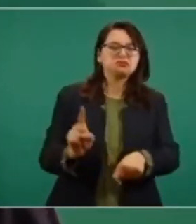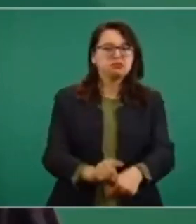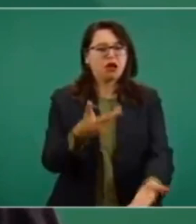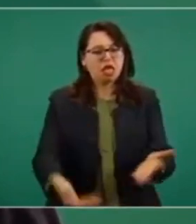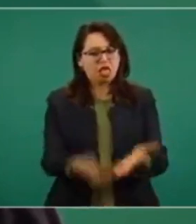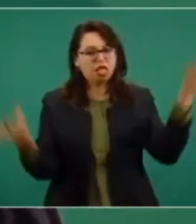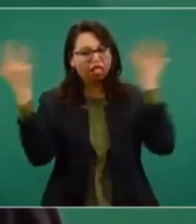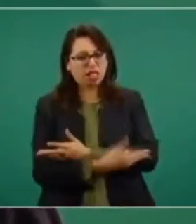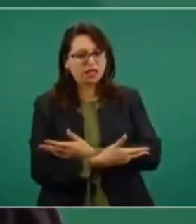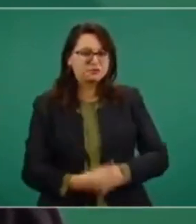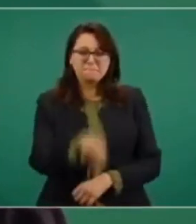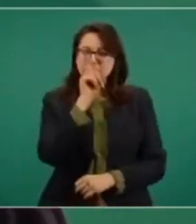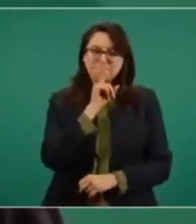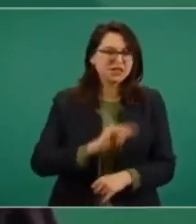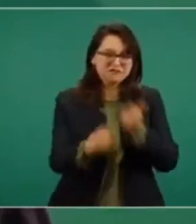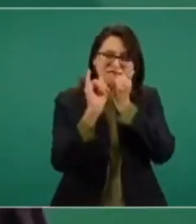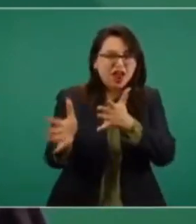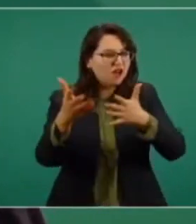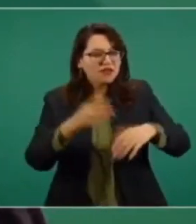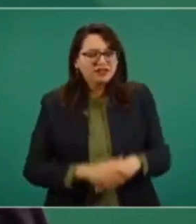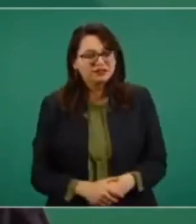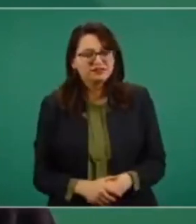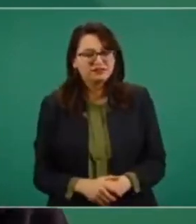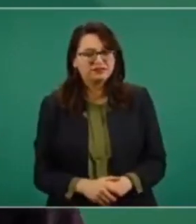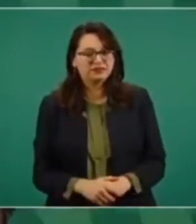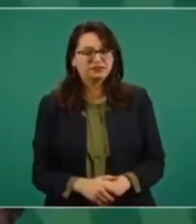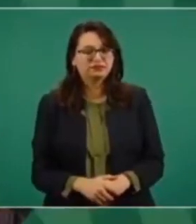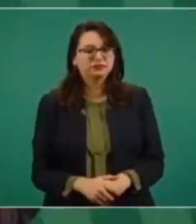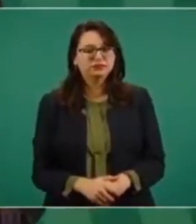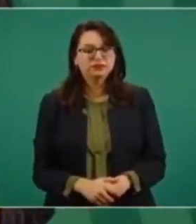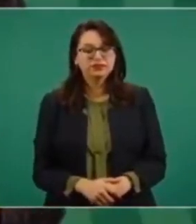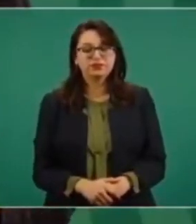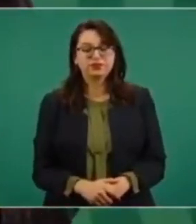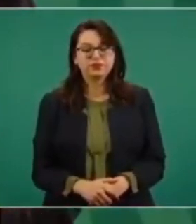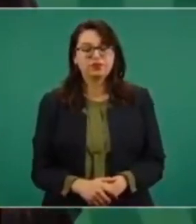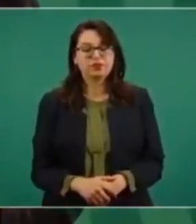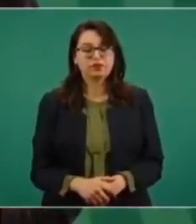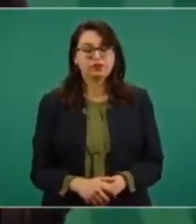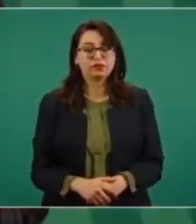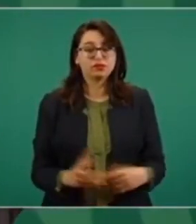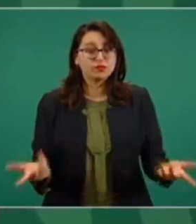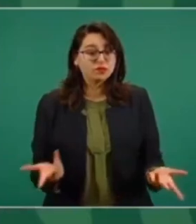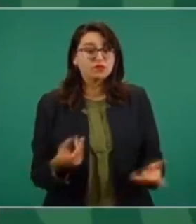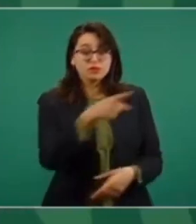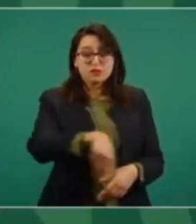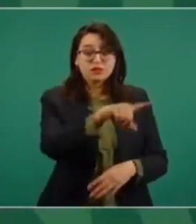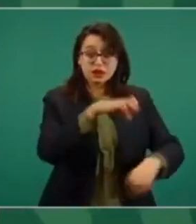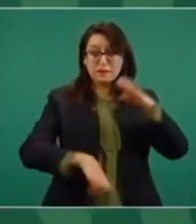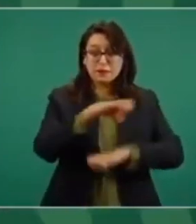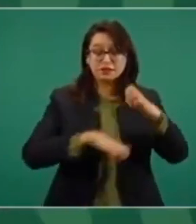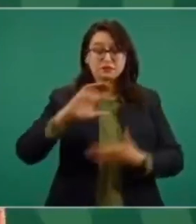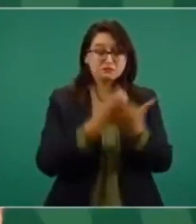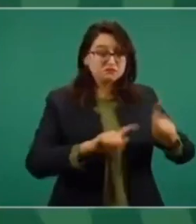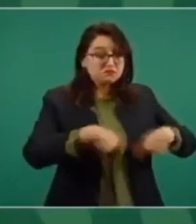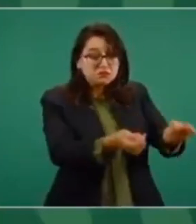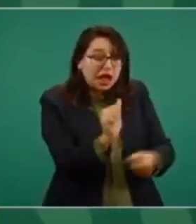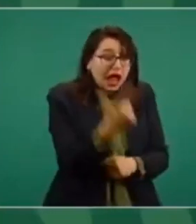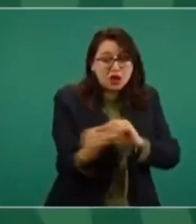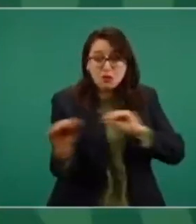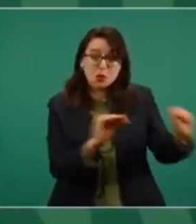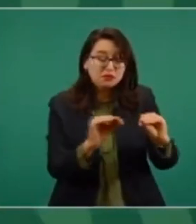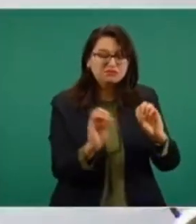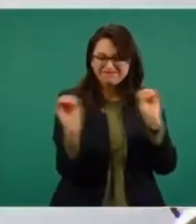un engaño, un fraude. Hay incluso empresas que recibieron estos convenios que no han invertido nada,